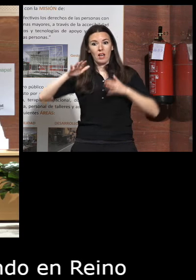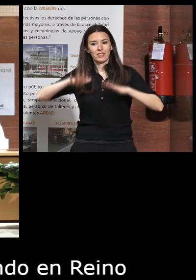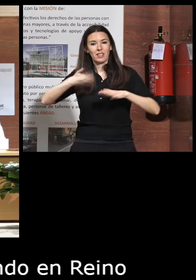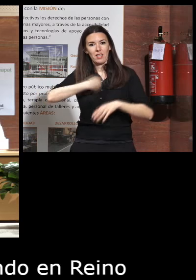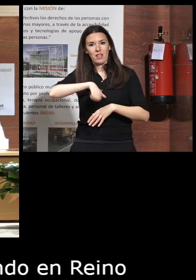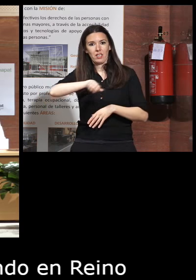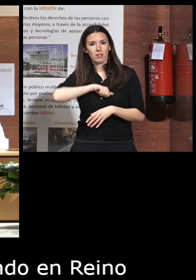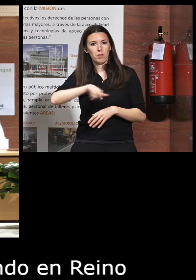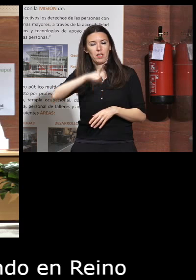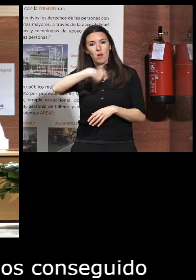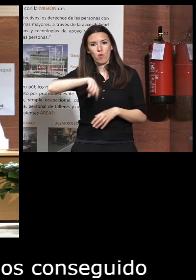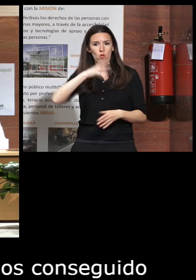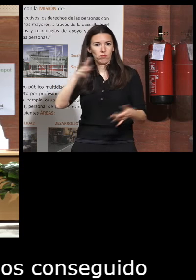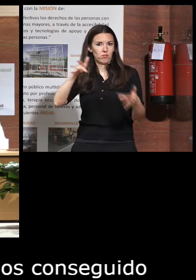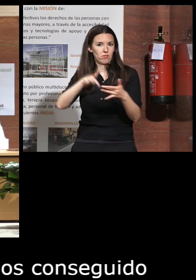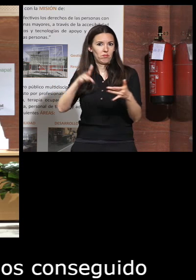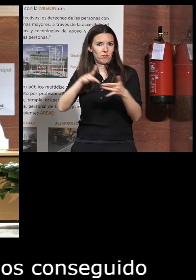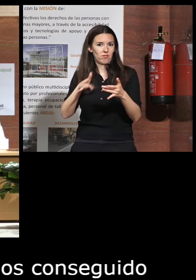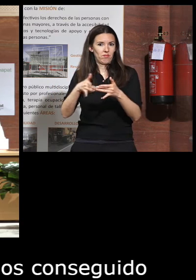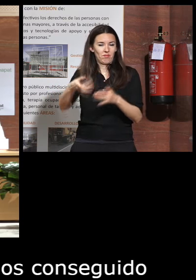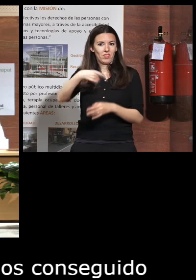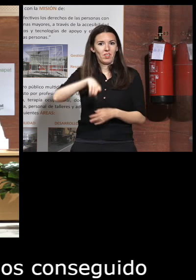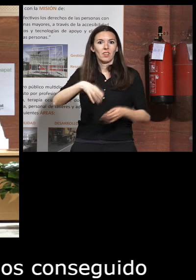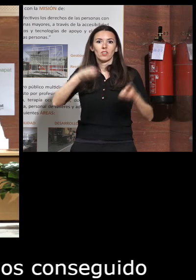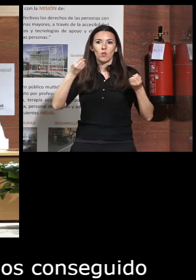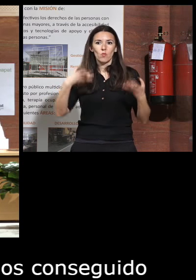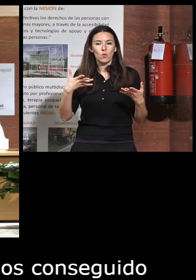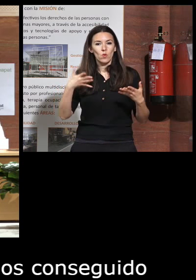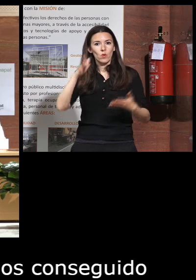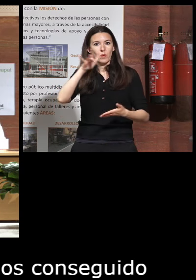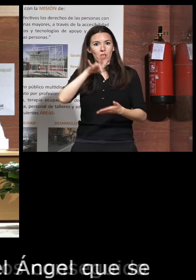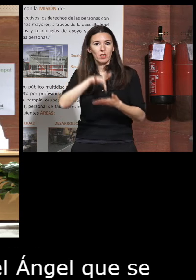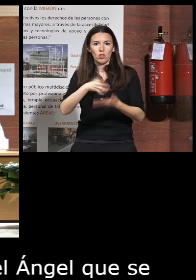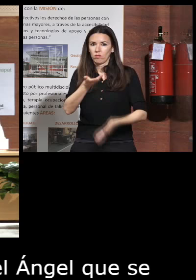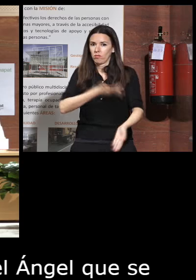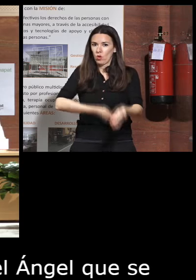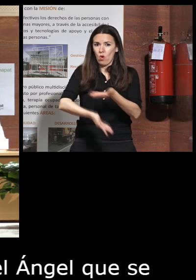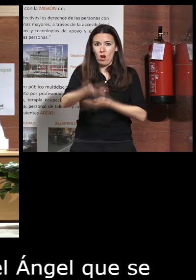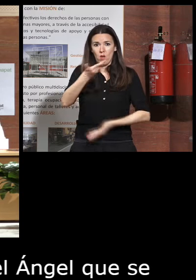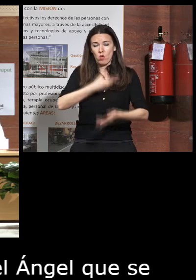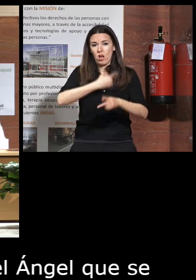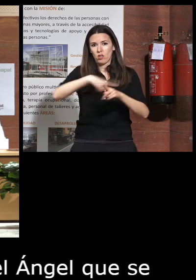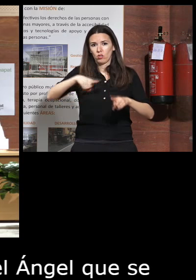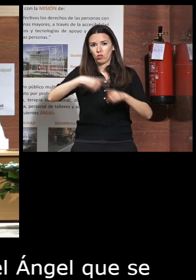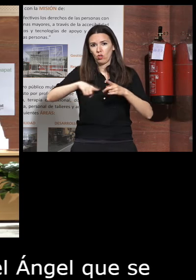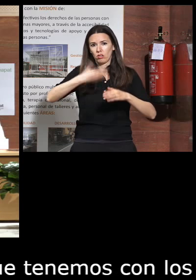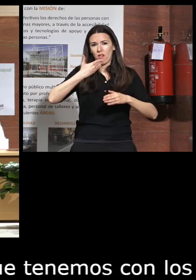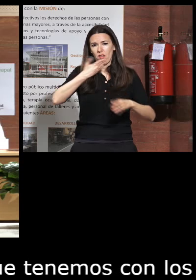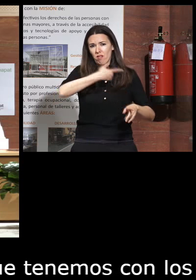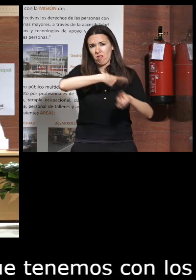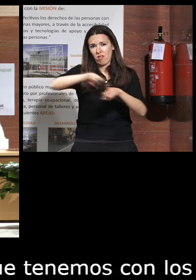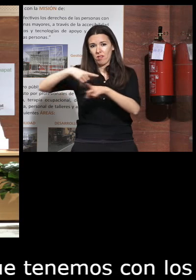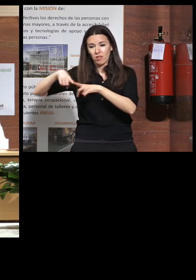potencialidad que tenemos con los senos entonces ese reto o ese guante que lanzas de colaborar y de hacer cosas intergeneracionales